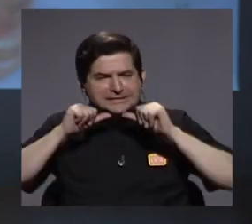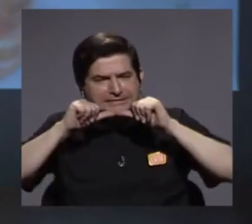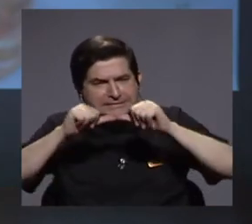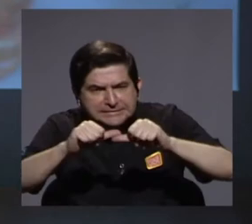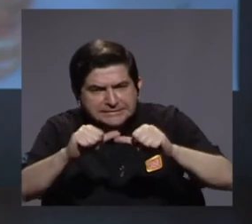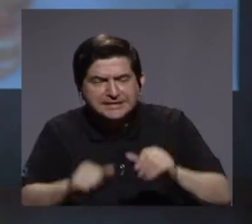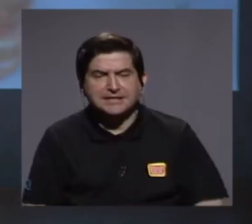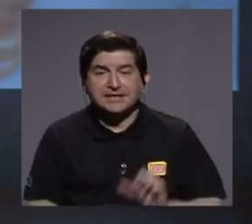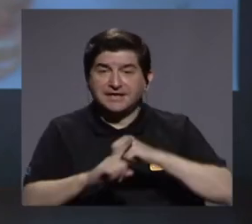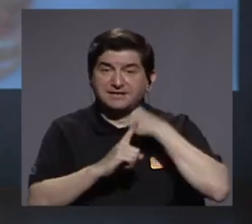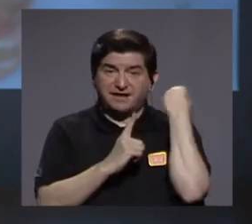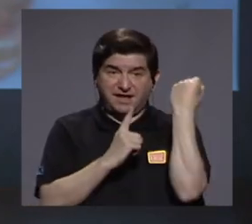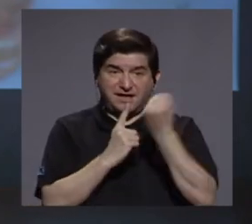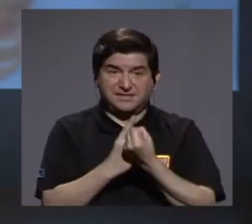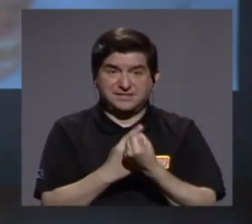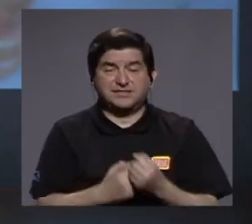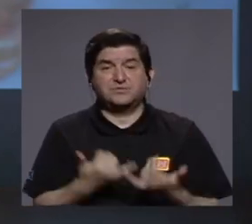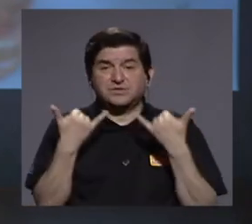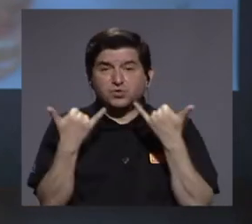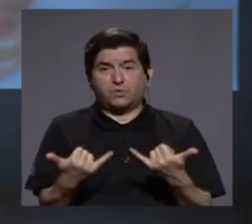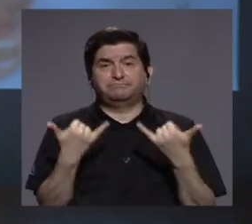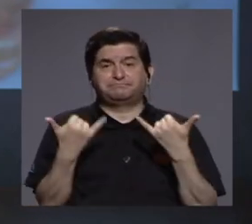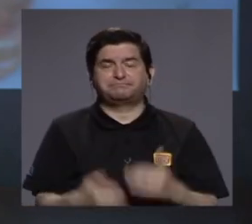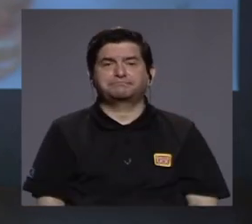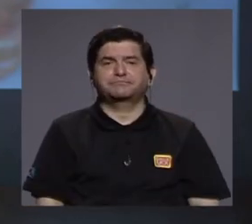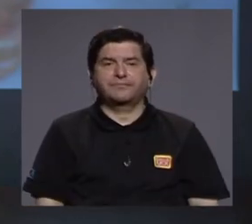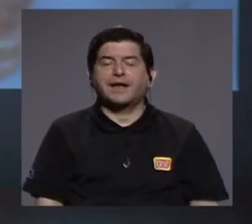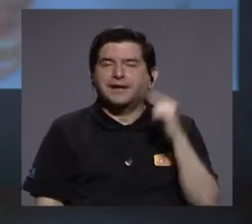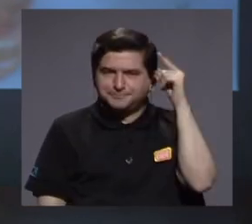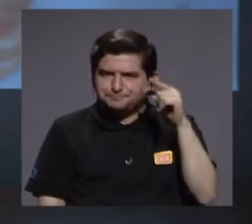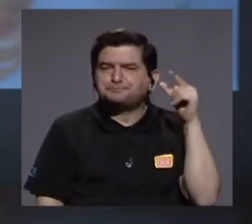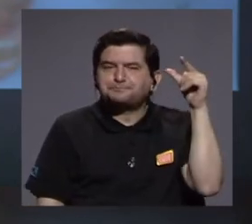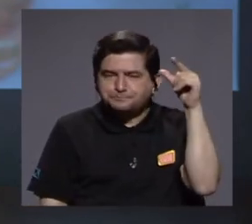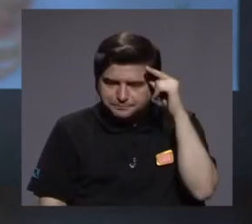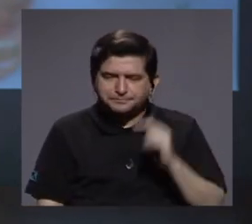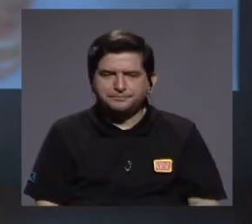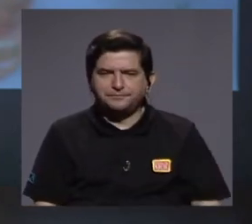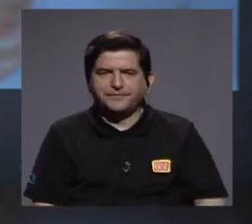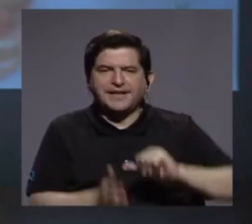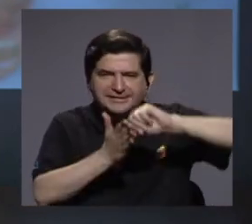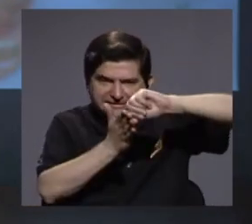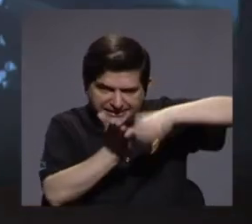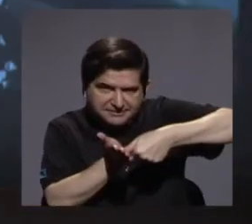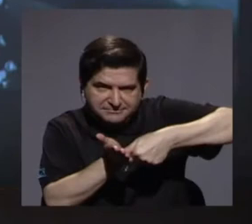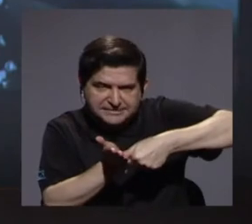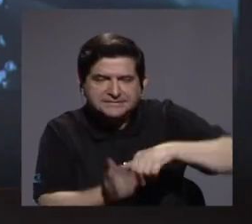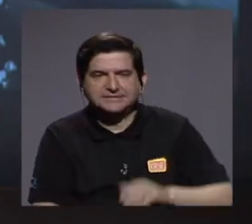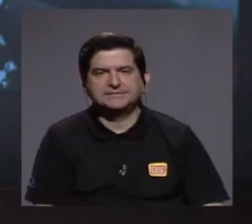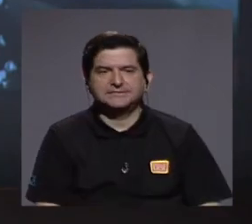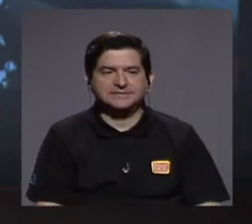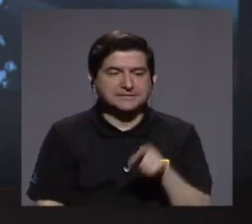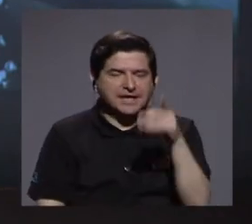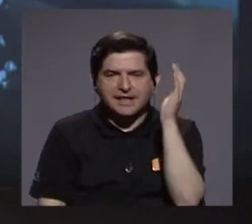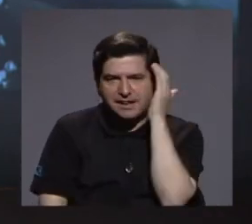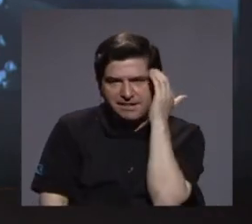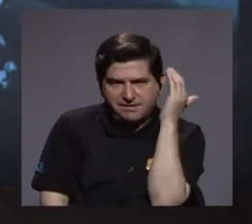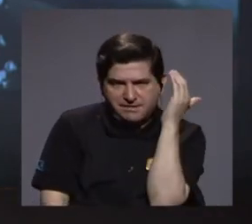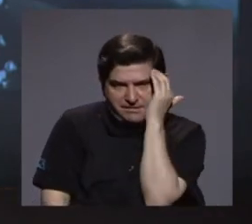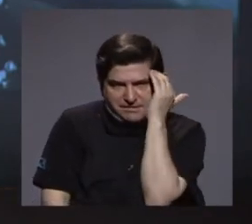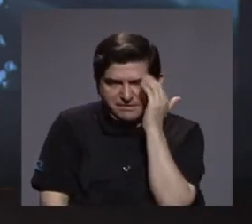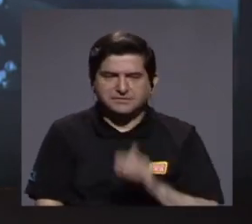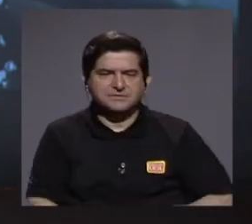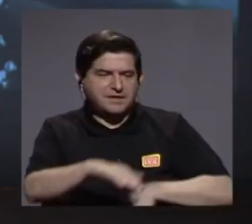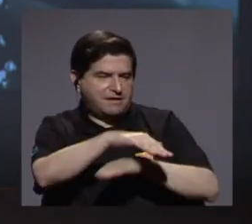en esta coyuntura que vivimos. Sin lugar a dudas se reafirma que este conocimiento conocimiento